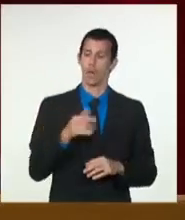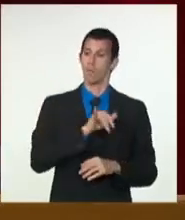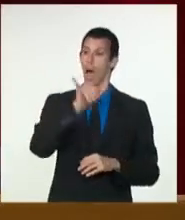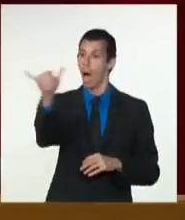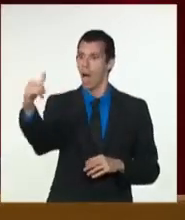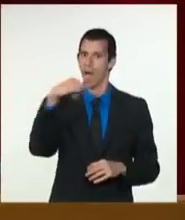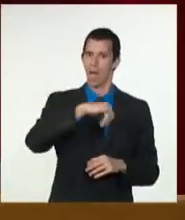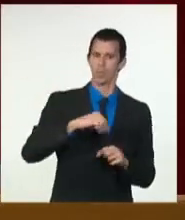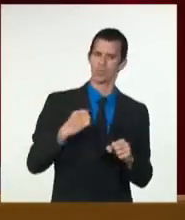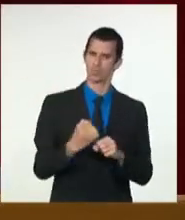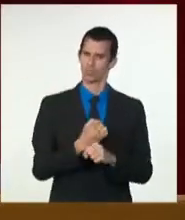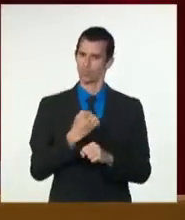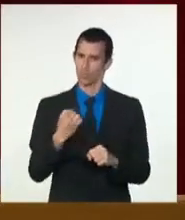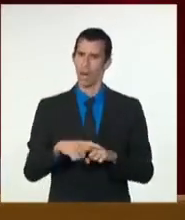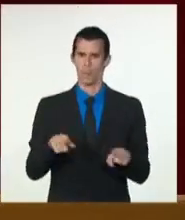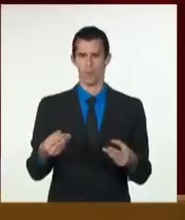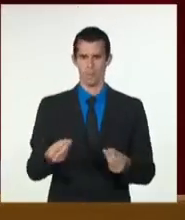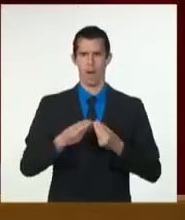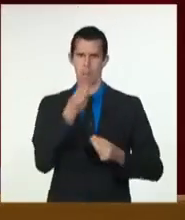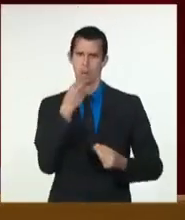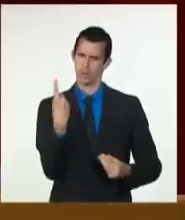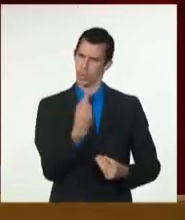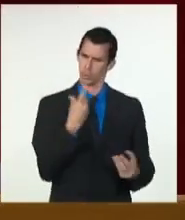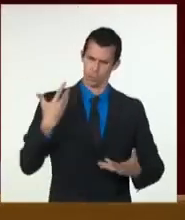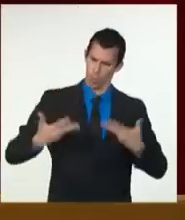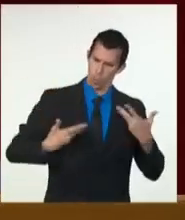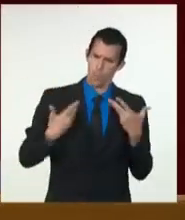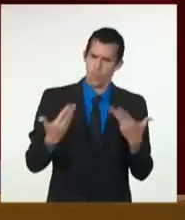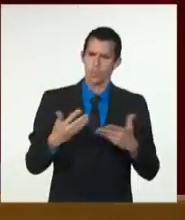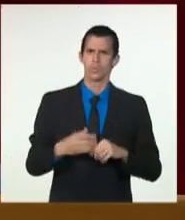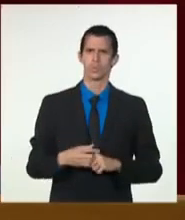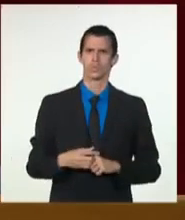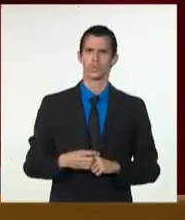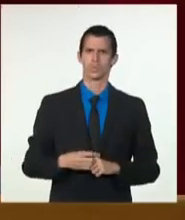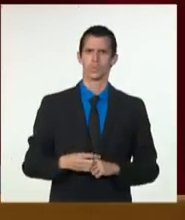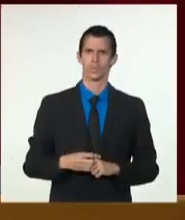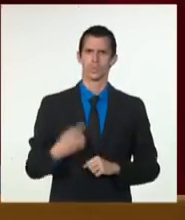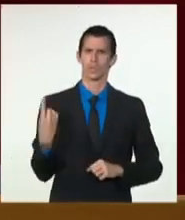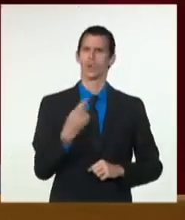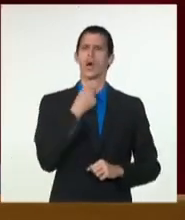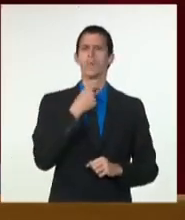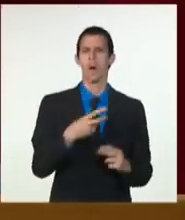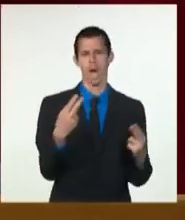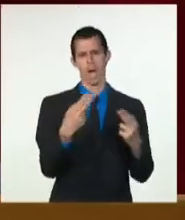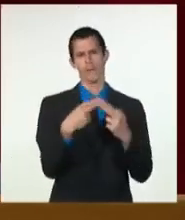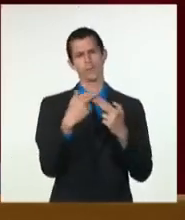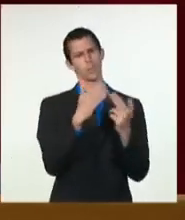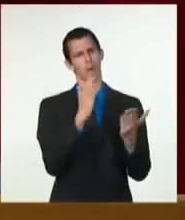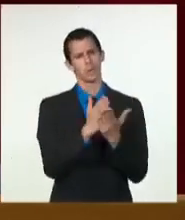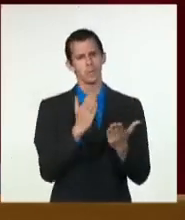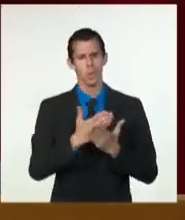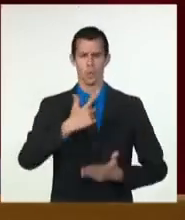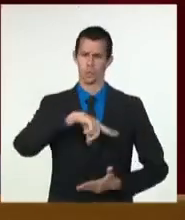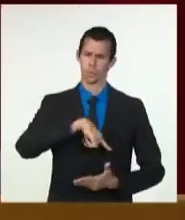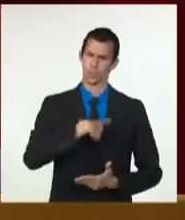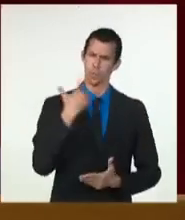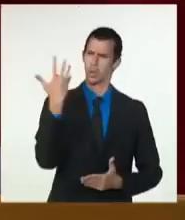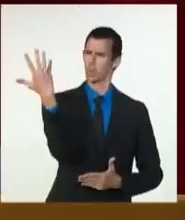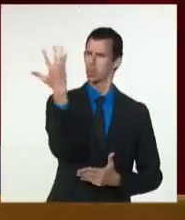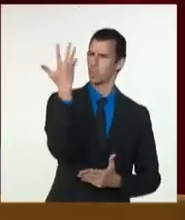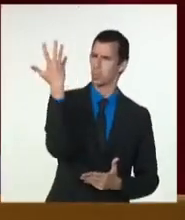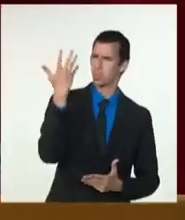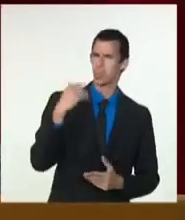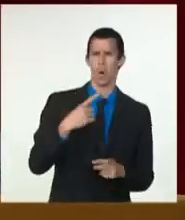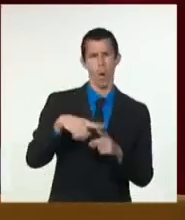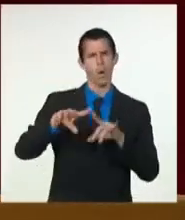presidencia cubana se han desarrollado con éxitos eventos en materia de educación, cultura, turismo y medio ambiente, que han logrado